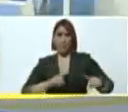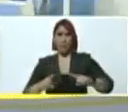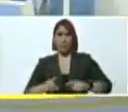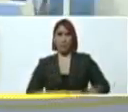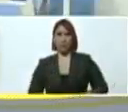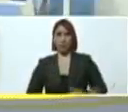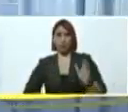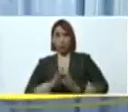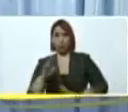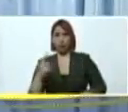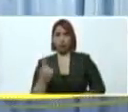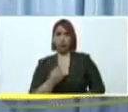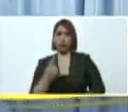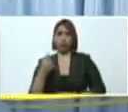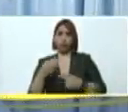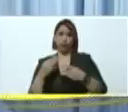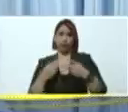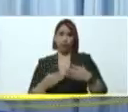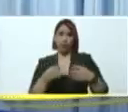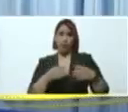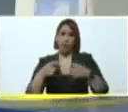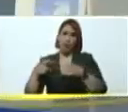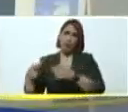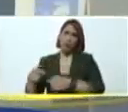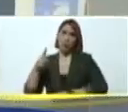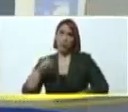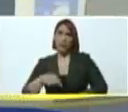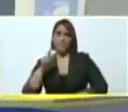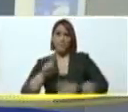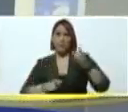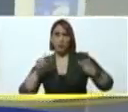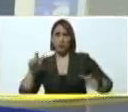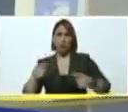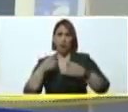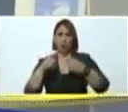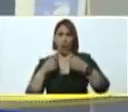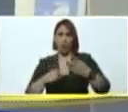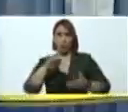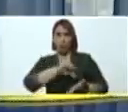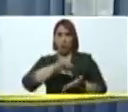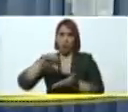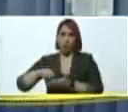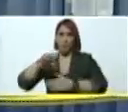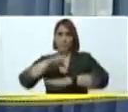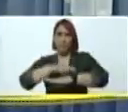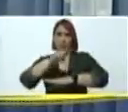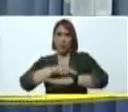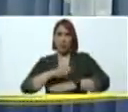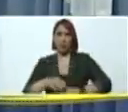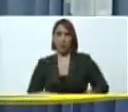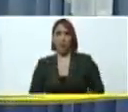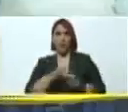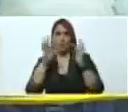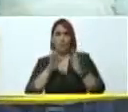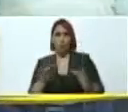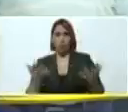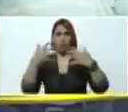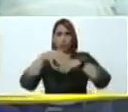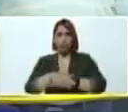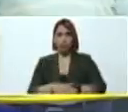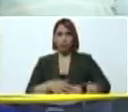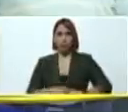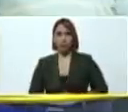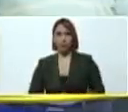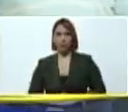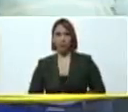no solamente con material y equipo, sino con personal de otros centros médicos que de una manera integral, utilizando